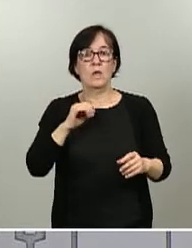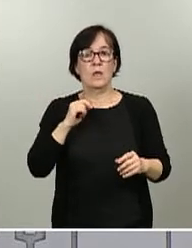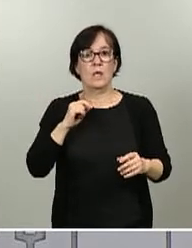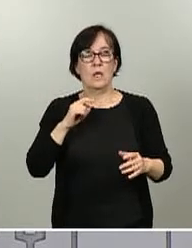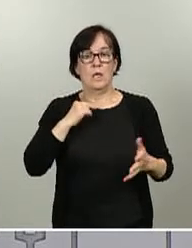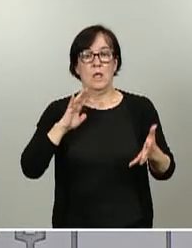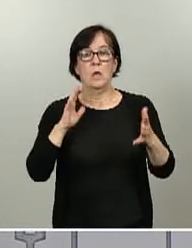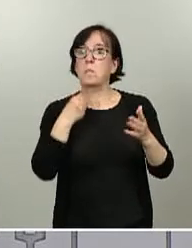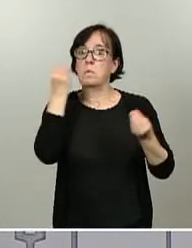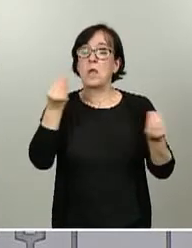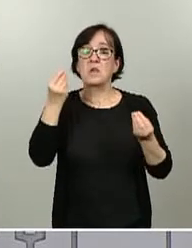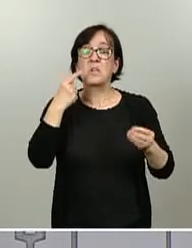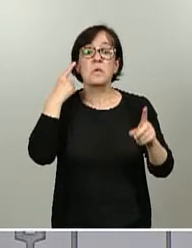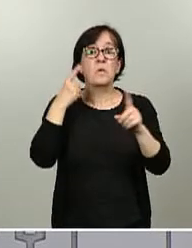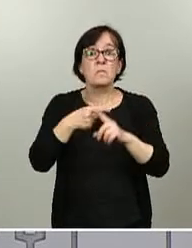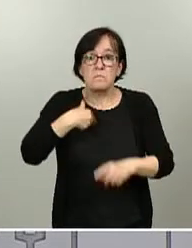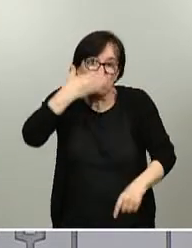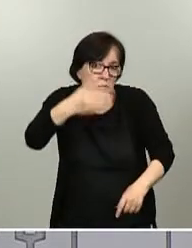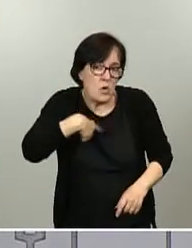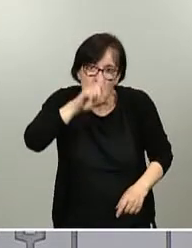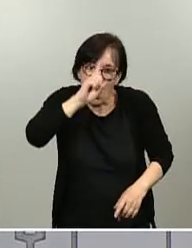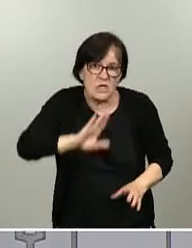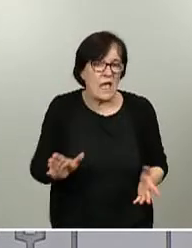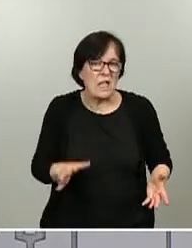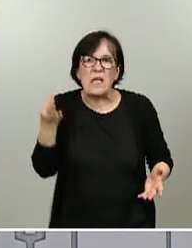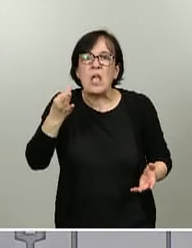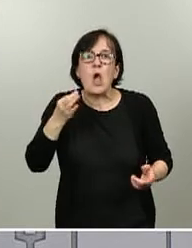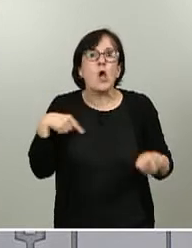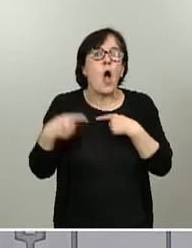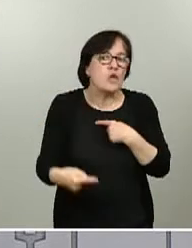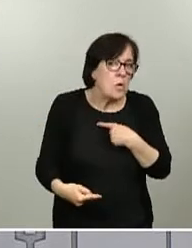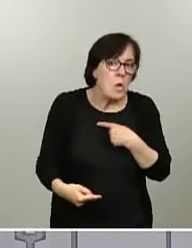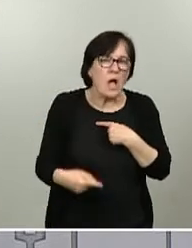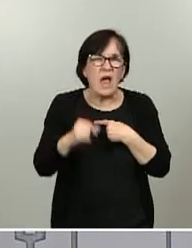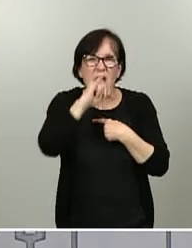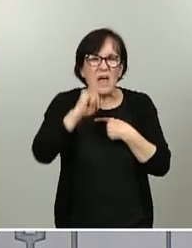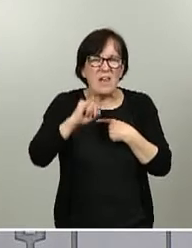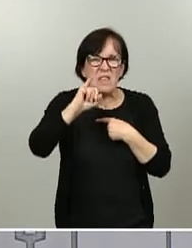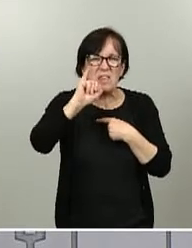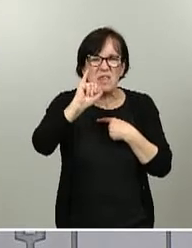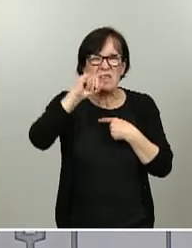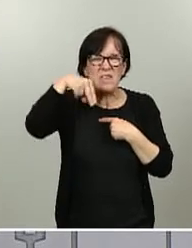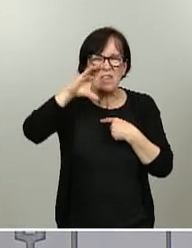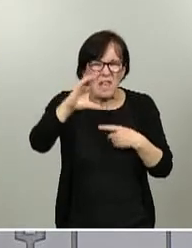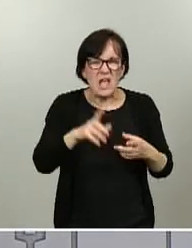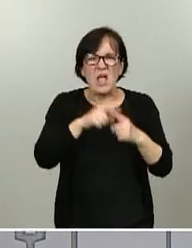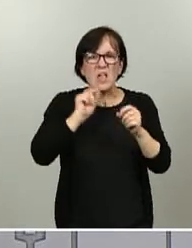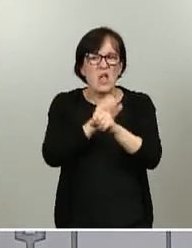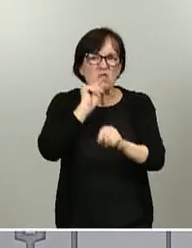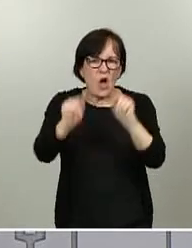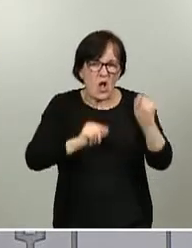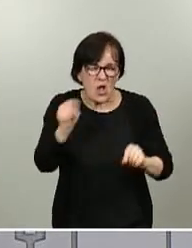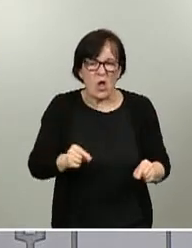lo sé. Si soy honesto, no sé qué efecto tiene el zinc en el coronavirus ni en la gravedad o no.